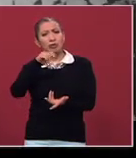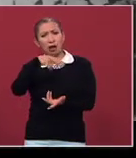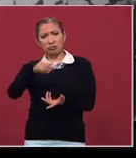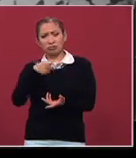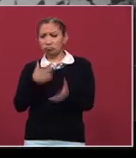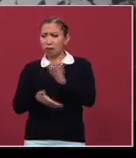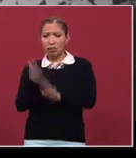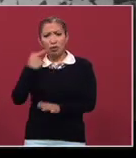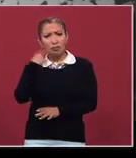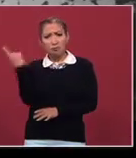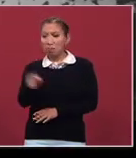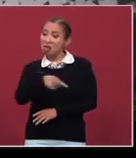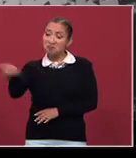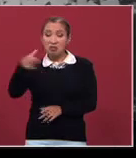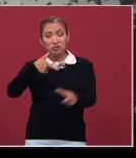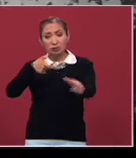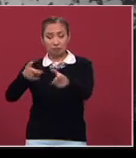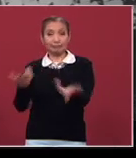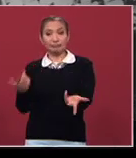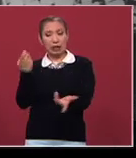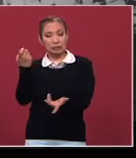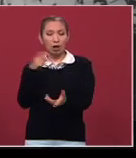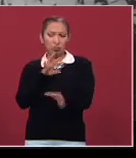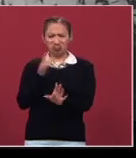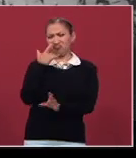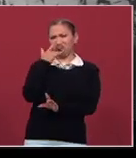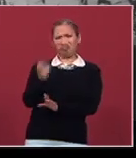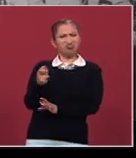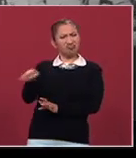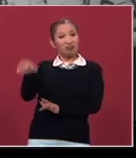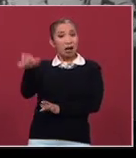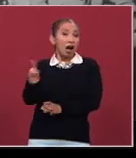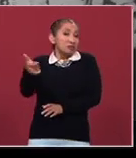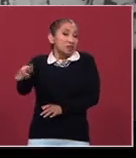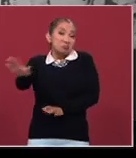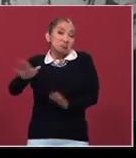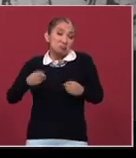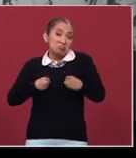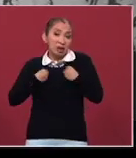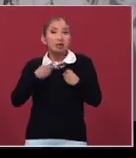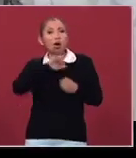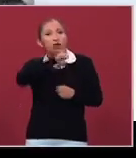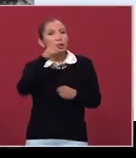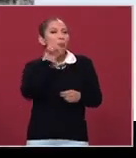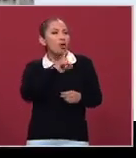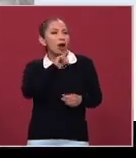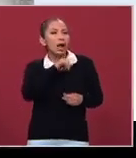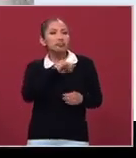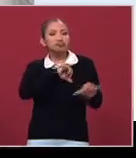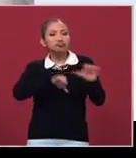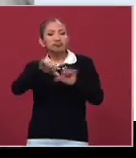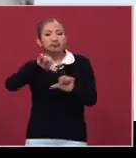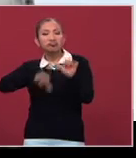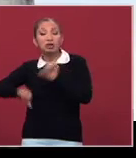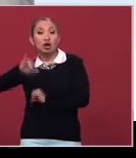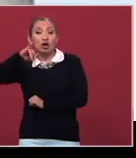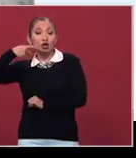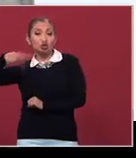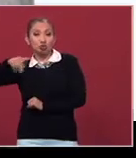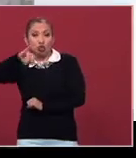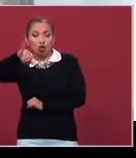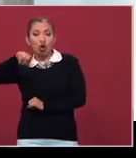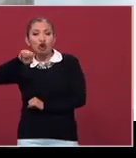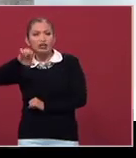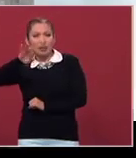Y entonces esa es como una de las cositas extrañas, pero igual tuvo muchas mujeres, doña Josefa Espejo, que fue su esposa